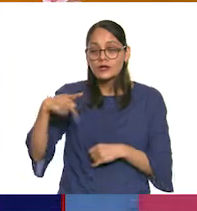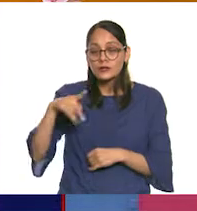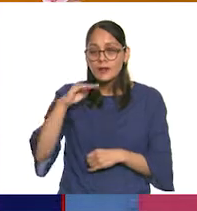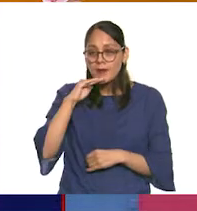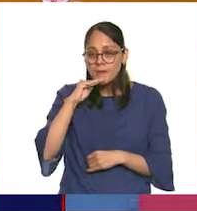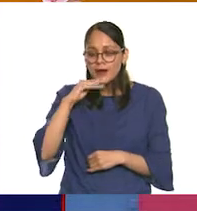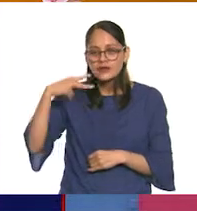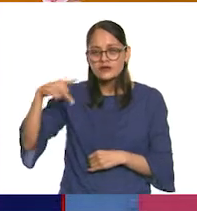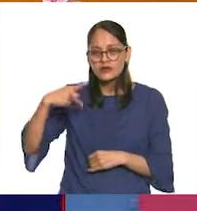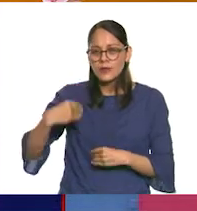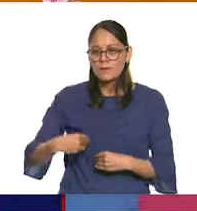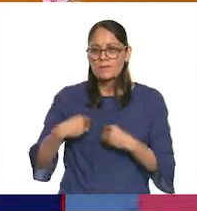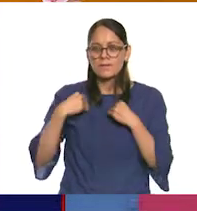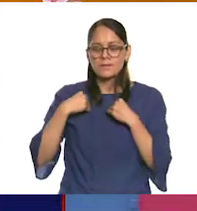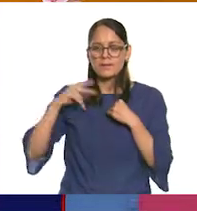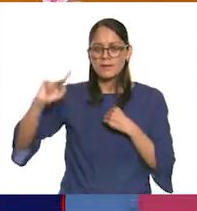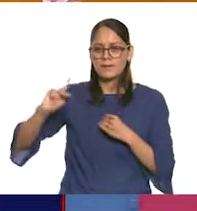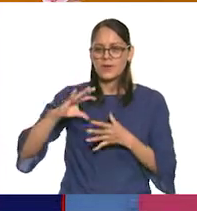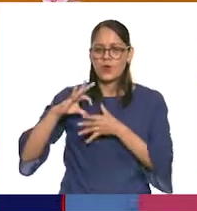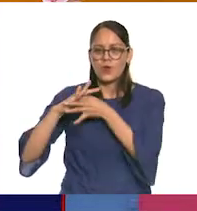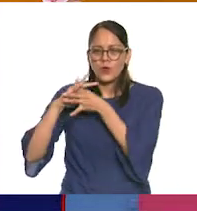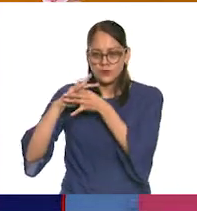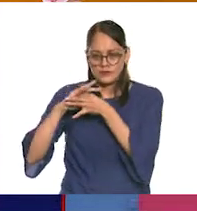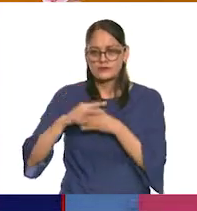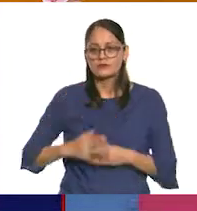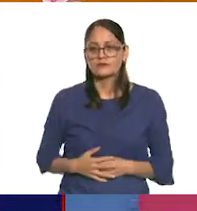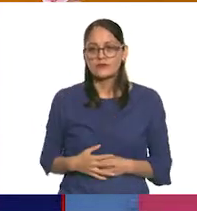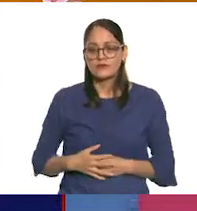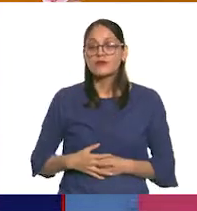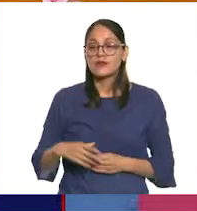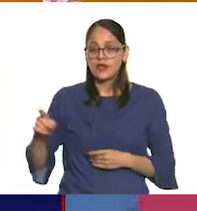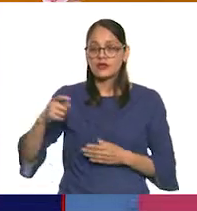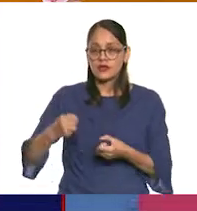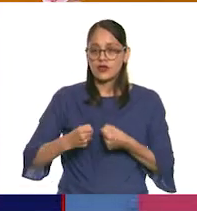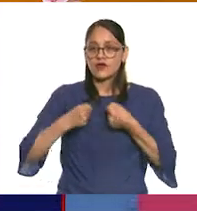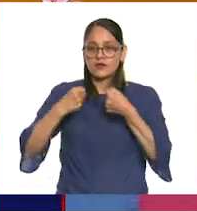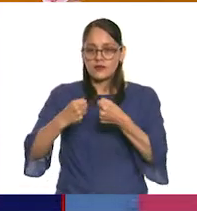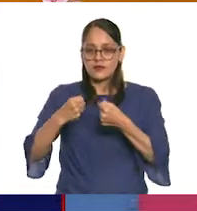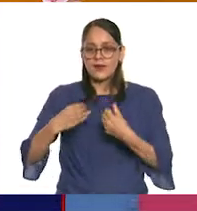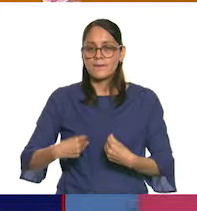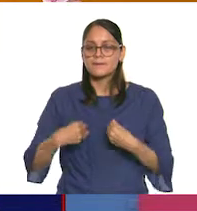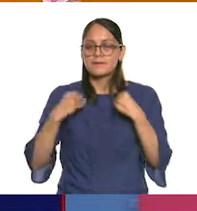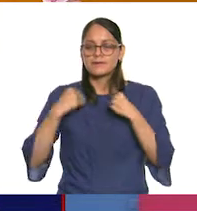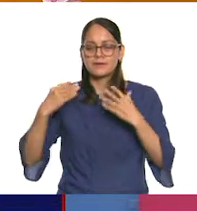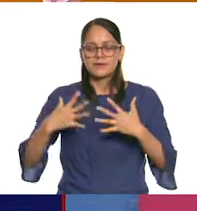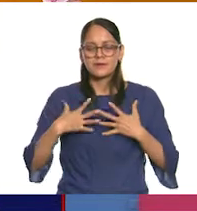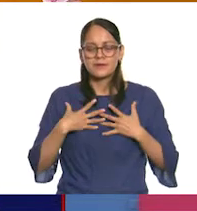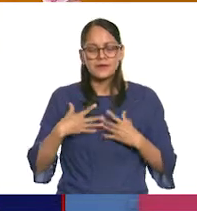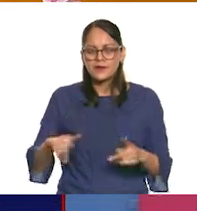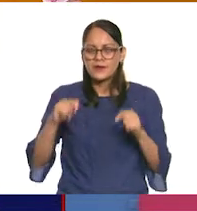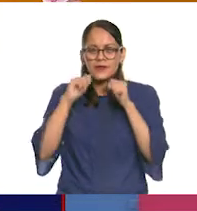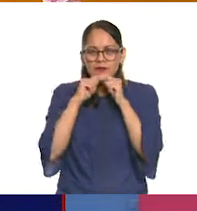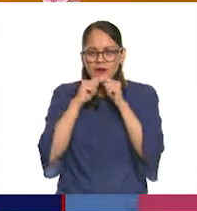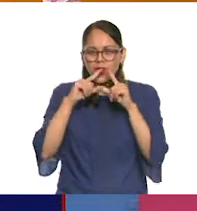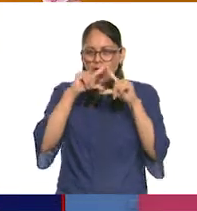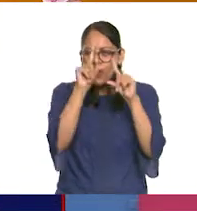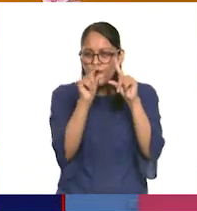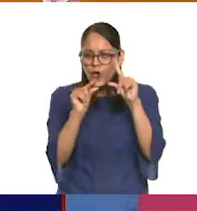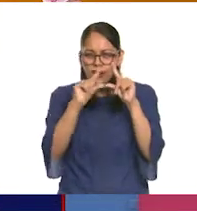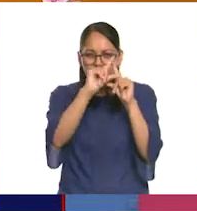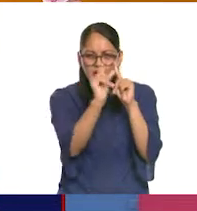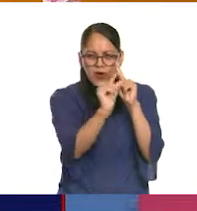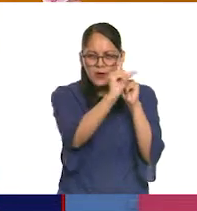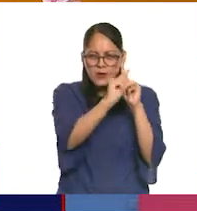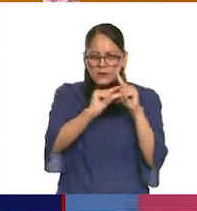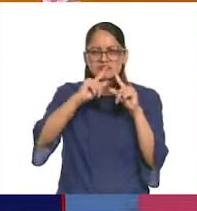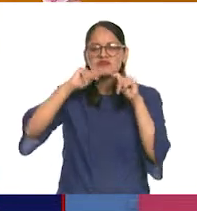siempre nos mantiene unida a ella, dando fortaleza y vida, hasta la más mínima hoja. Y